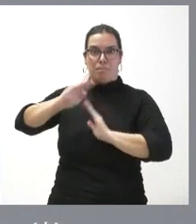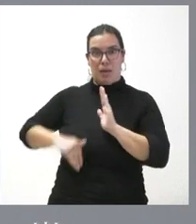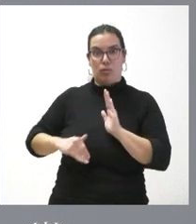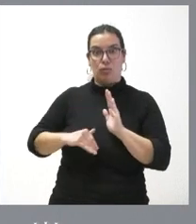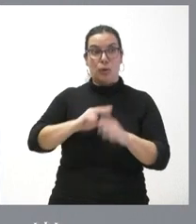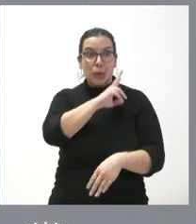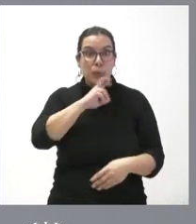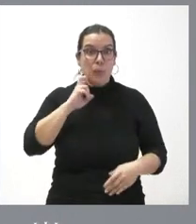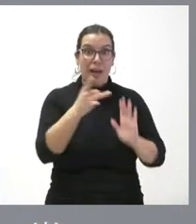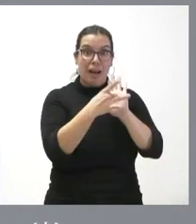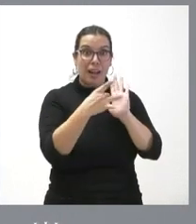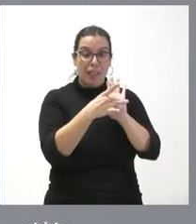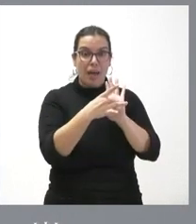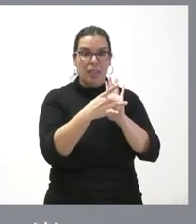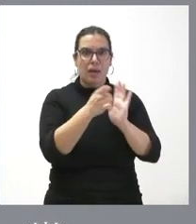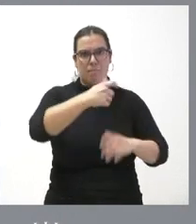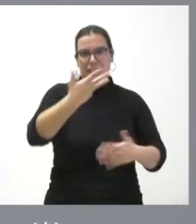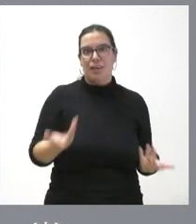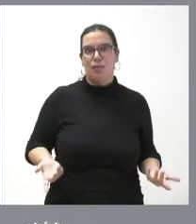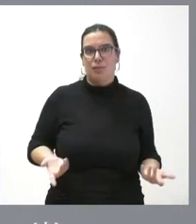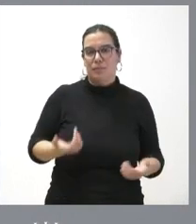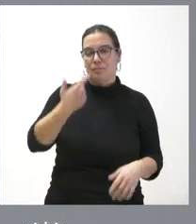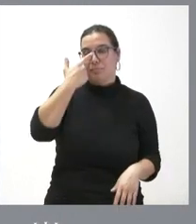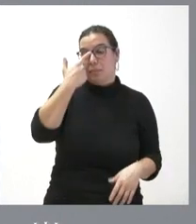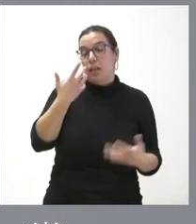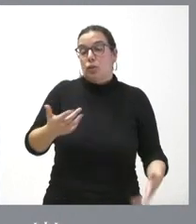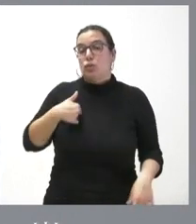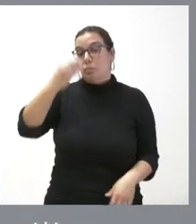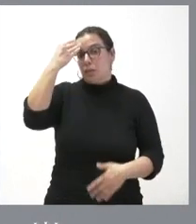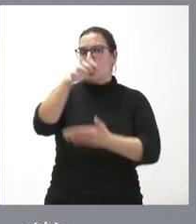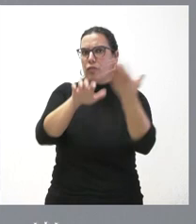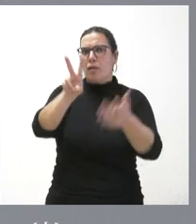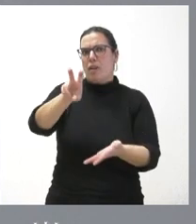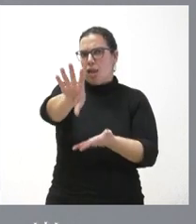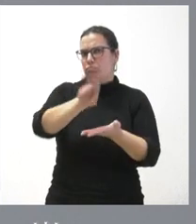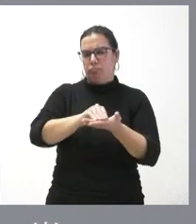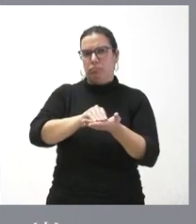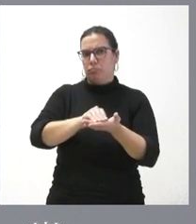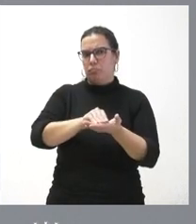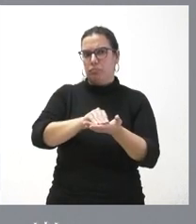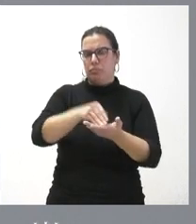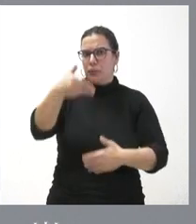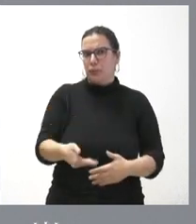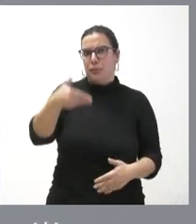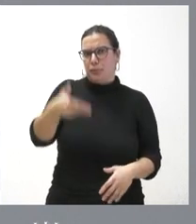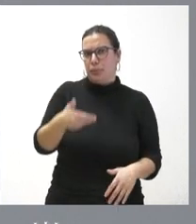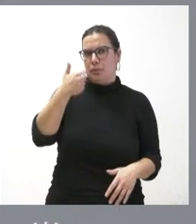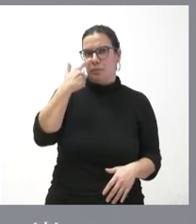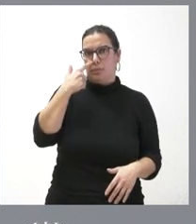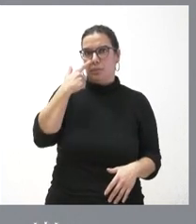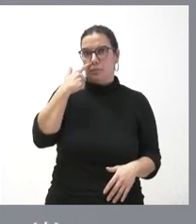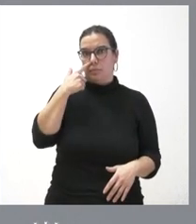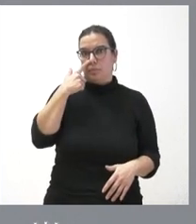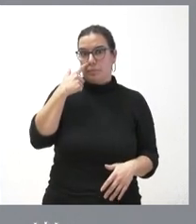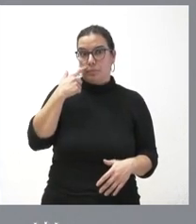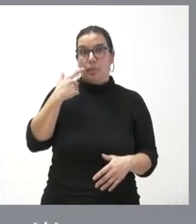los servicios públicos de calidad como los que tenemos en nuestra comunidad autónoma por tanto yo creo que es un informe muy útil es un informe que es bueno que sea